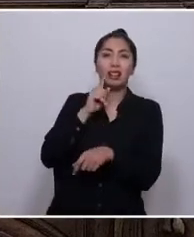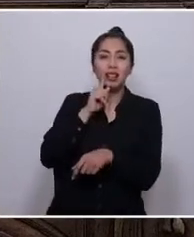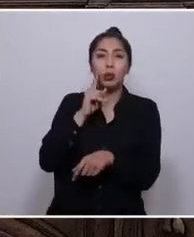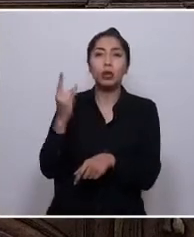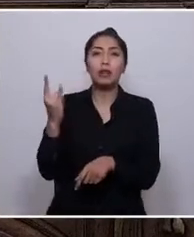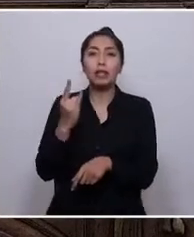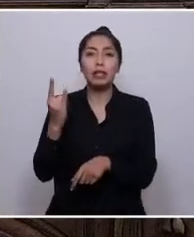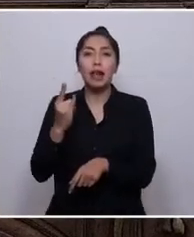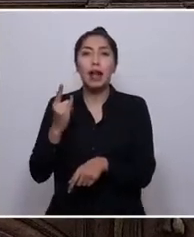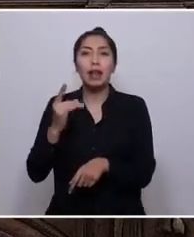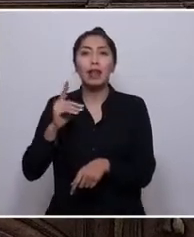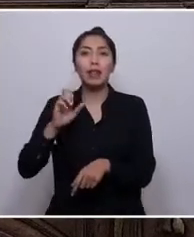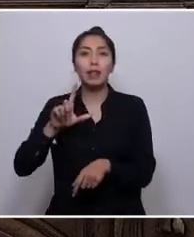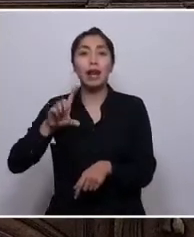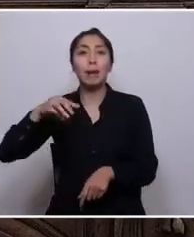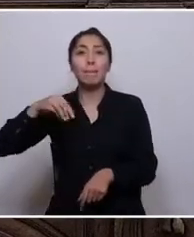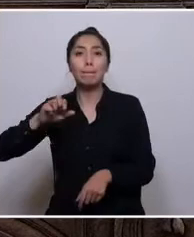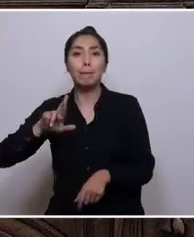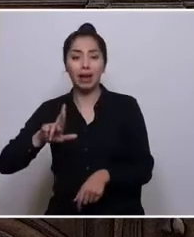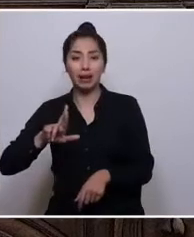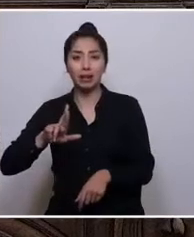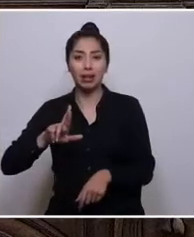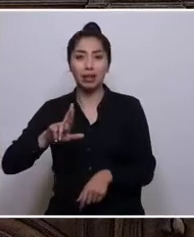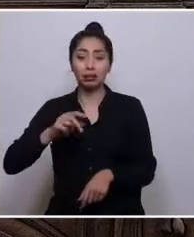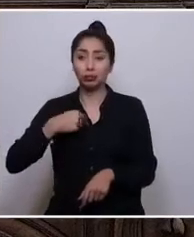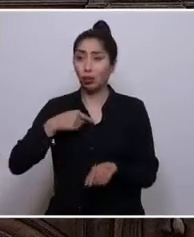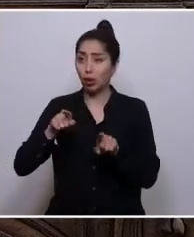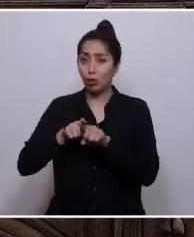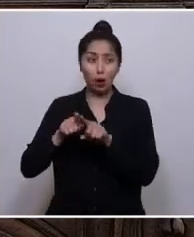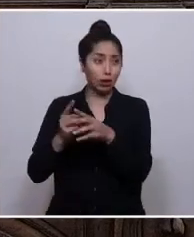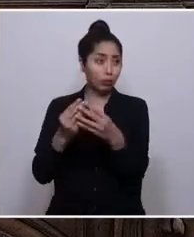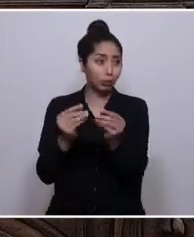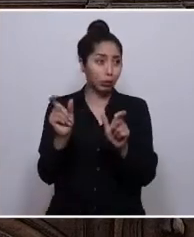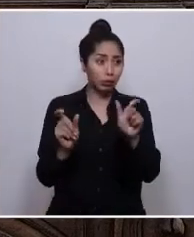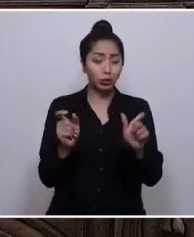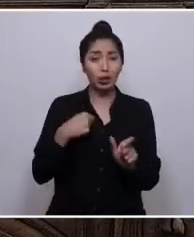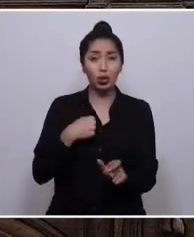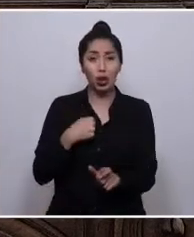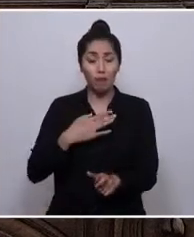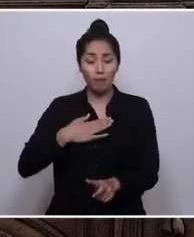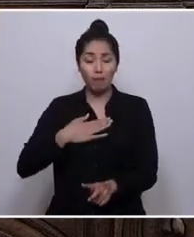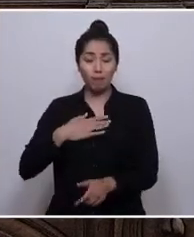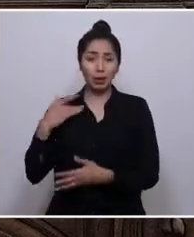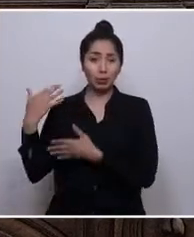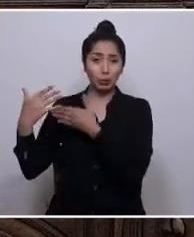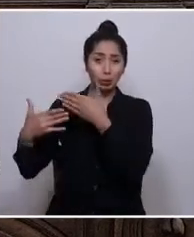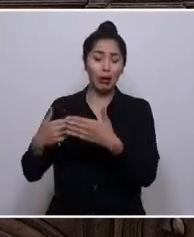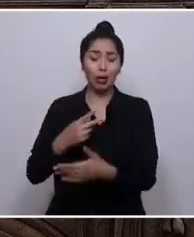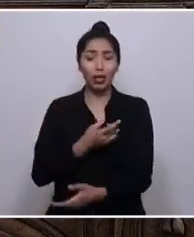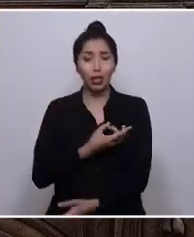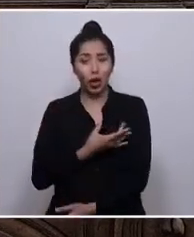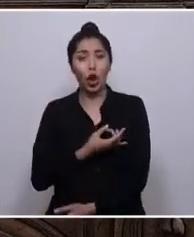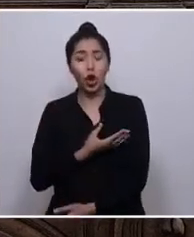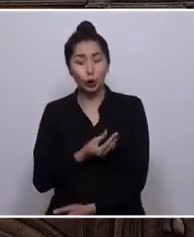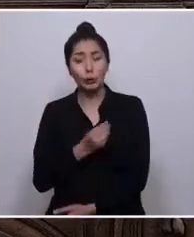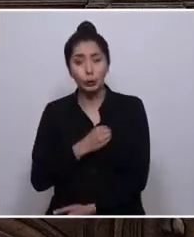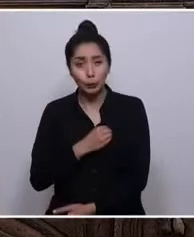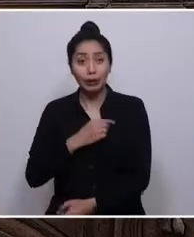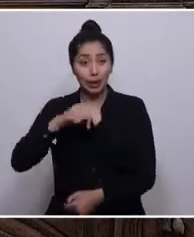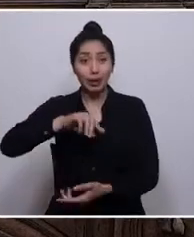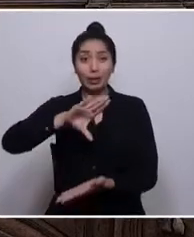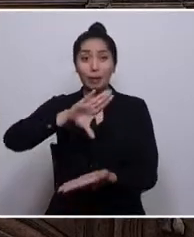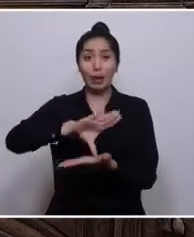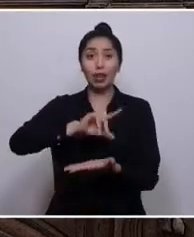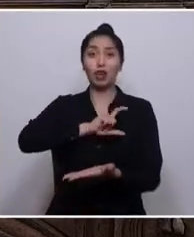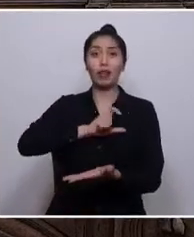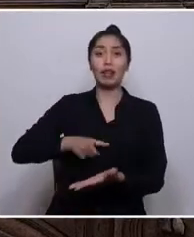ya estuvieron aquí, llevo en mi historia todos los dolores de la desigualdad e inequidad de este país gobernado por y para